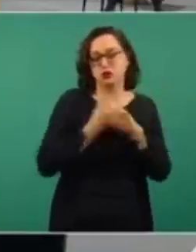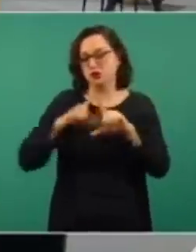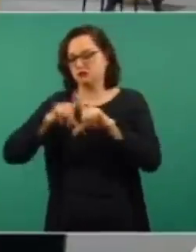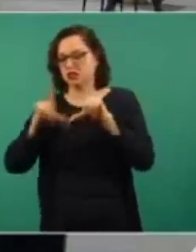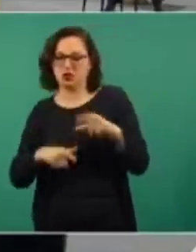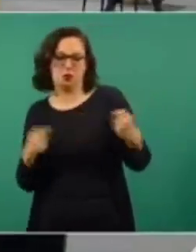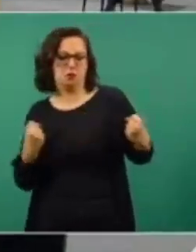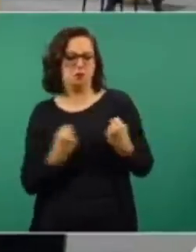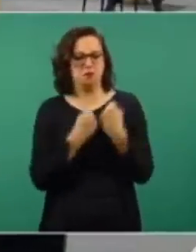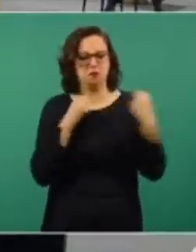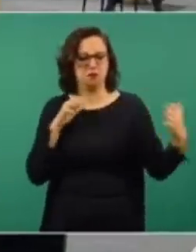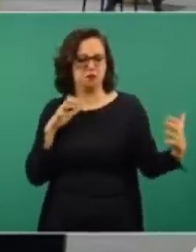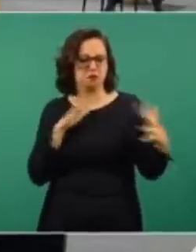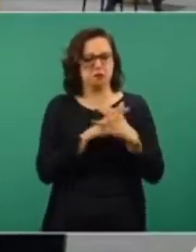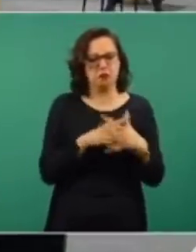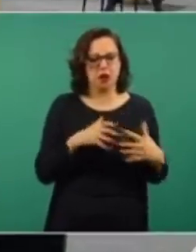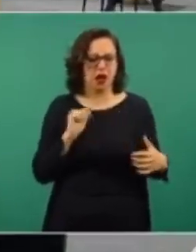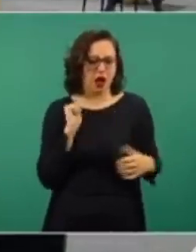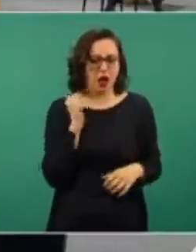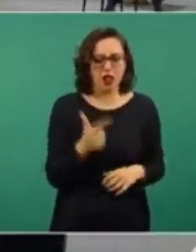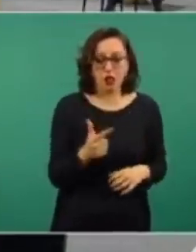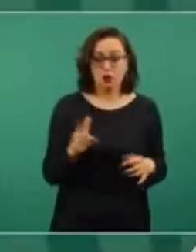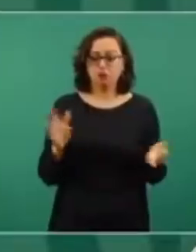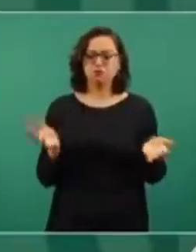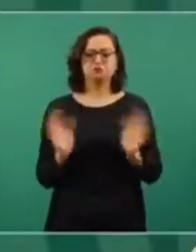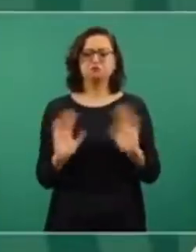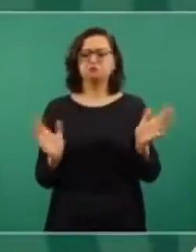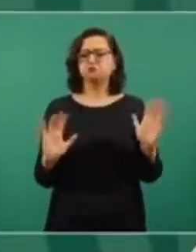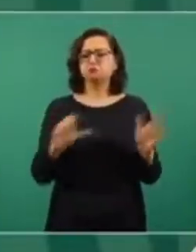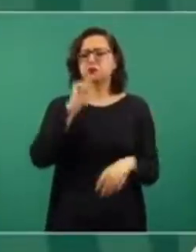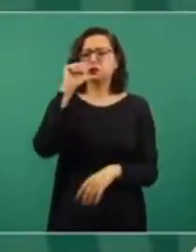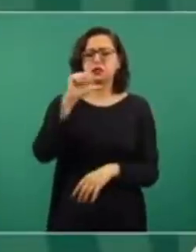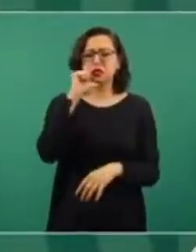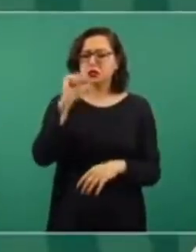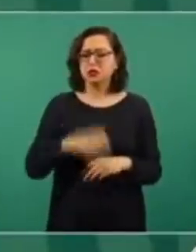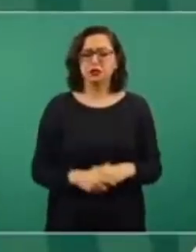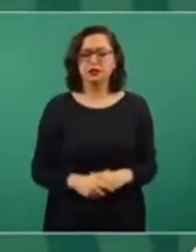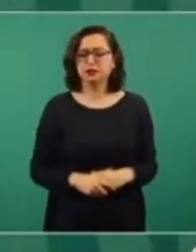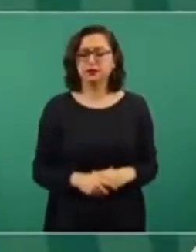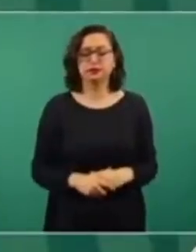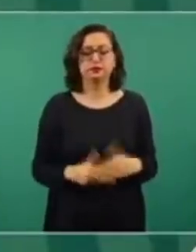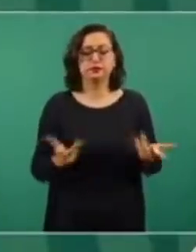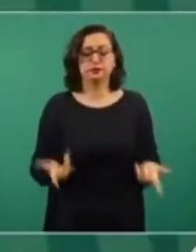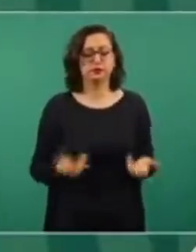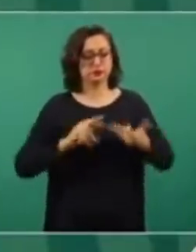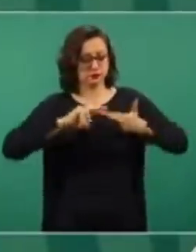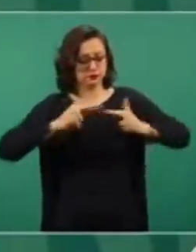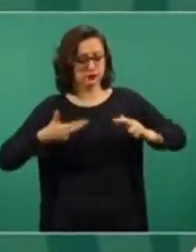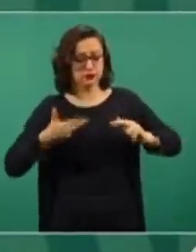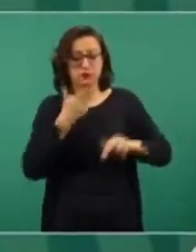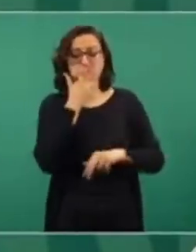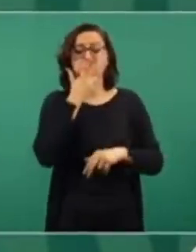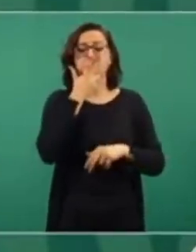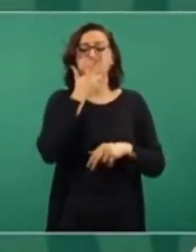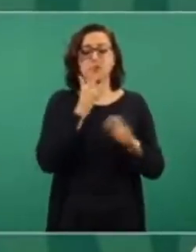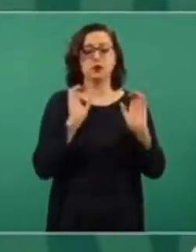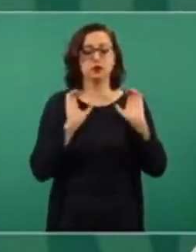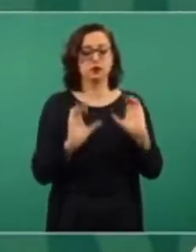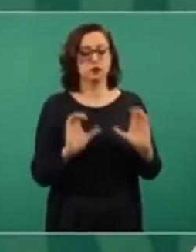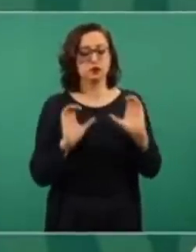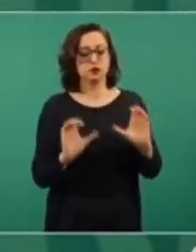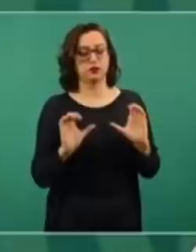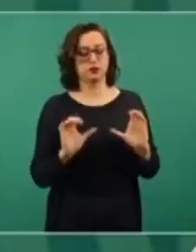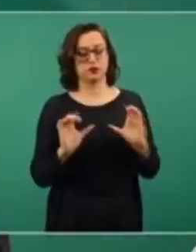hubo pleito porque tenemos que cuidar que la relación de las dos naciones